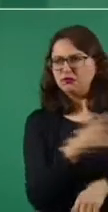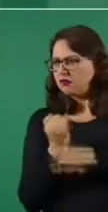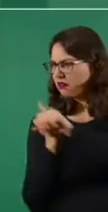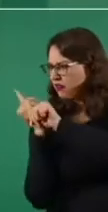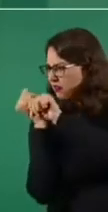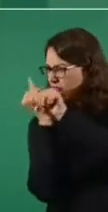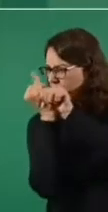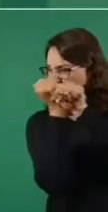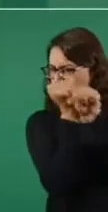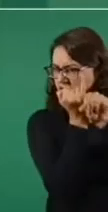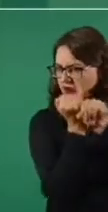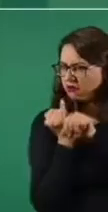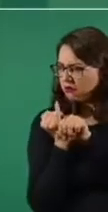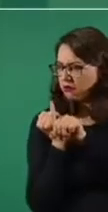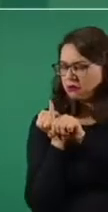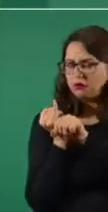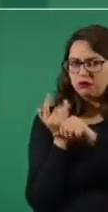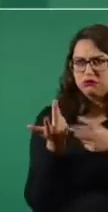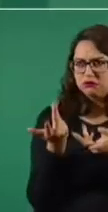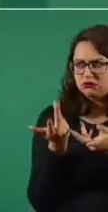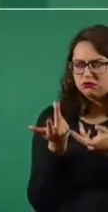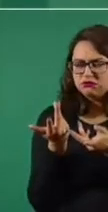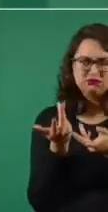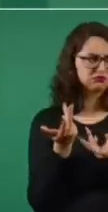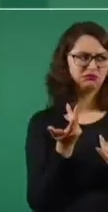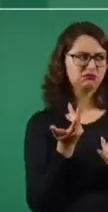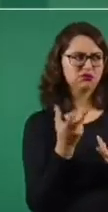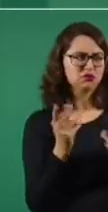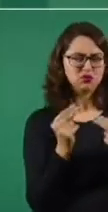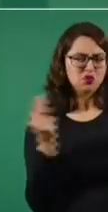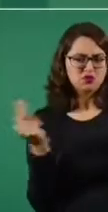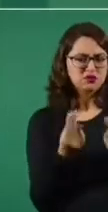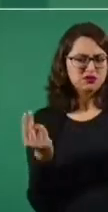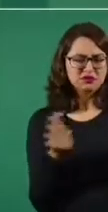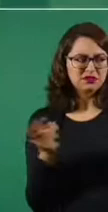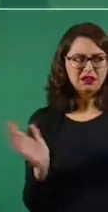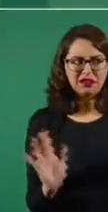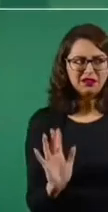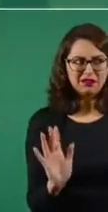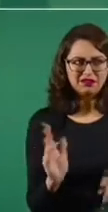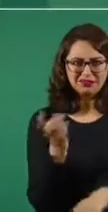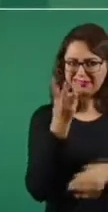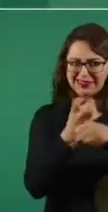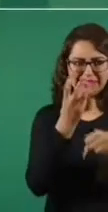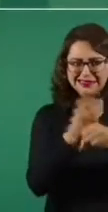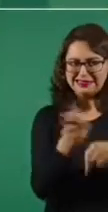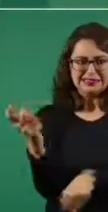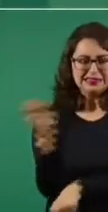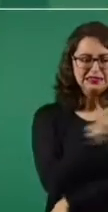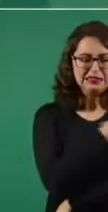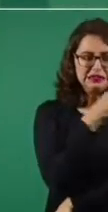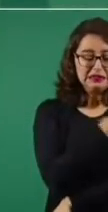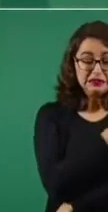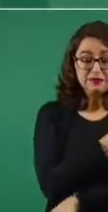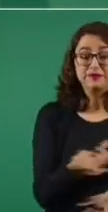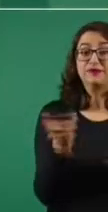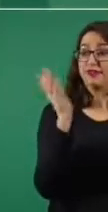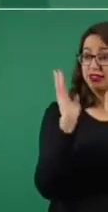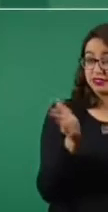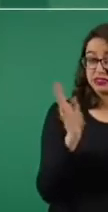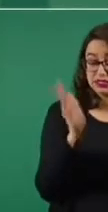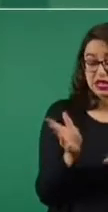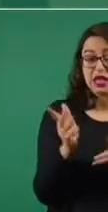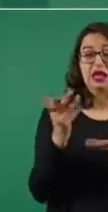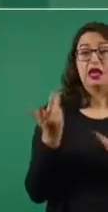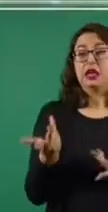indique que se requiere una dosis de refuerzo. Los centros de control de enfermedades y la Agencia de Fármacos y Alimentos de Estados